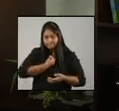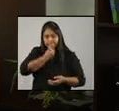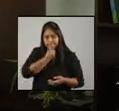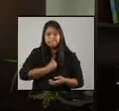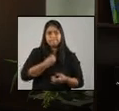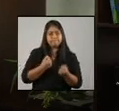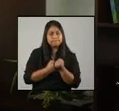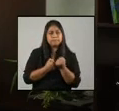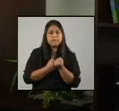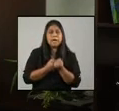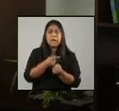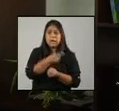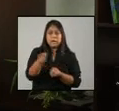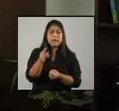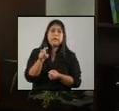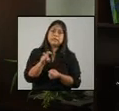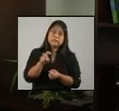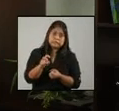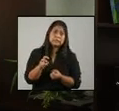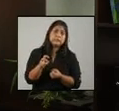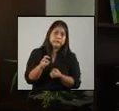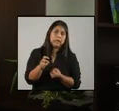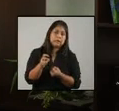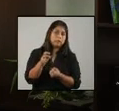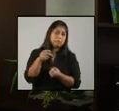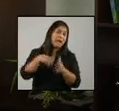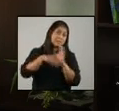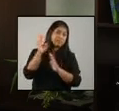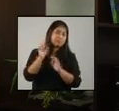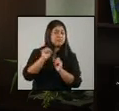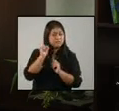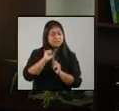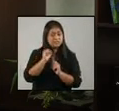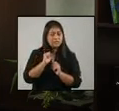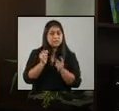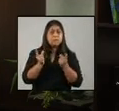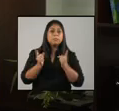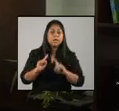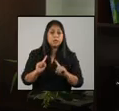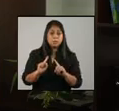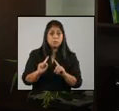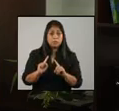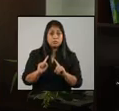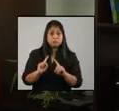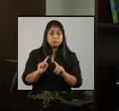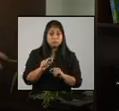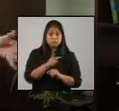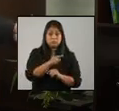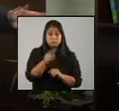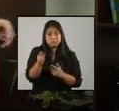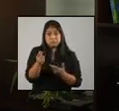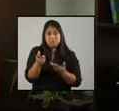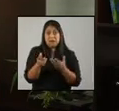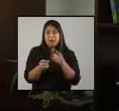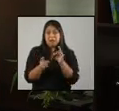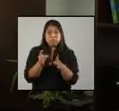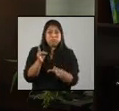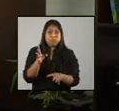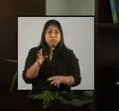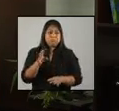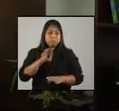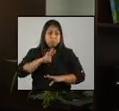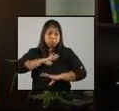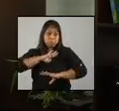Que no es todo lo que necesitan, es cierto, pero ¿acaso todo es insuficiente?